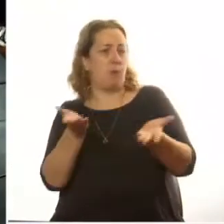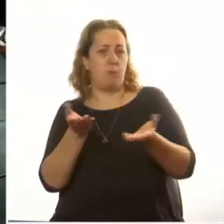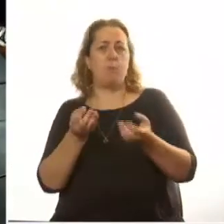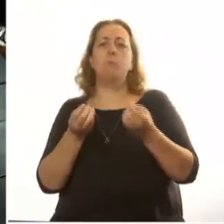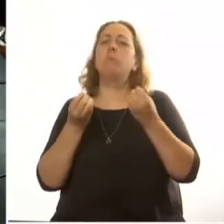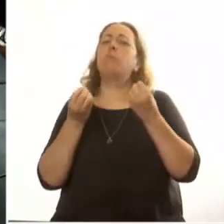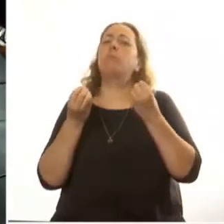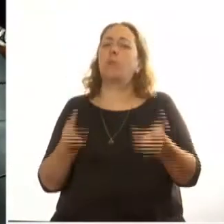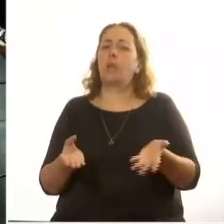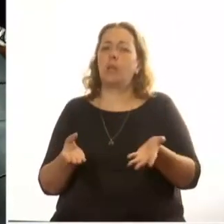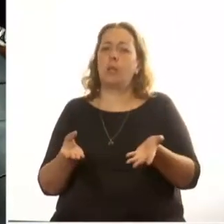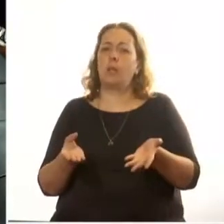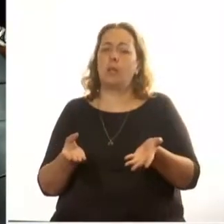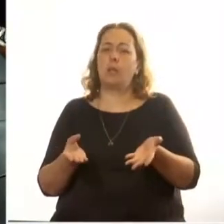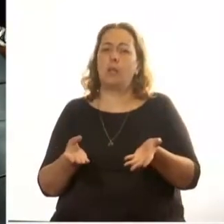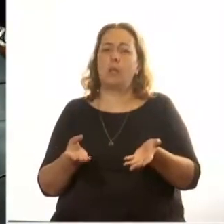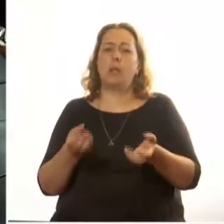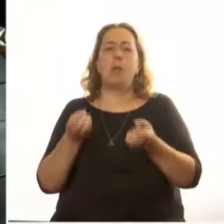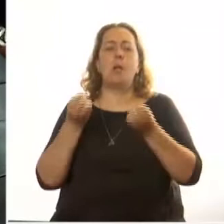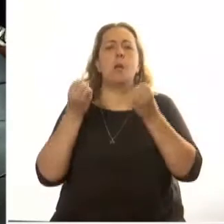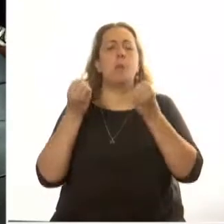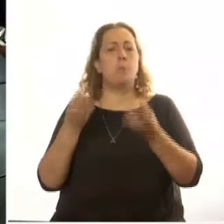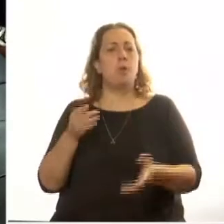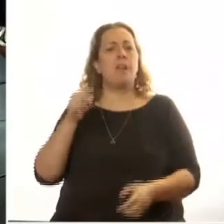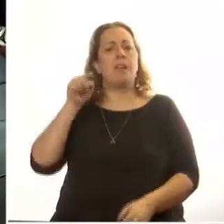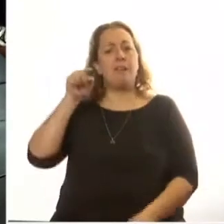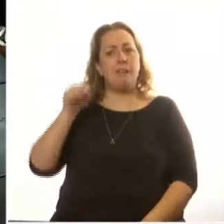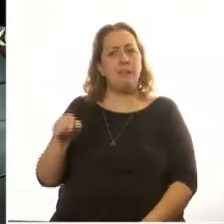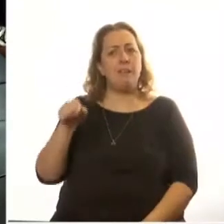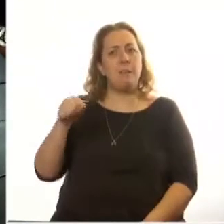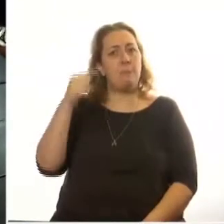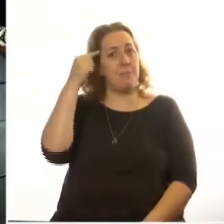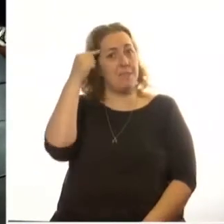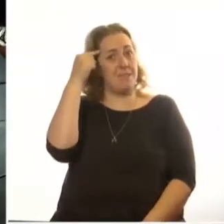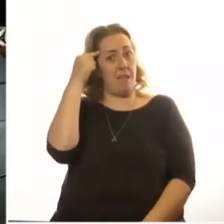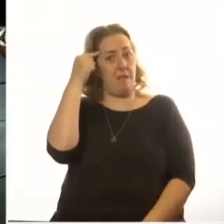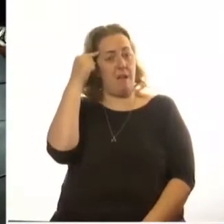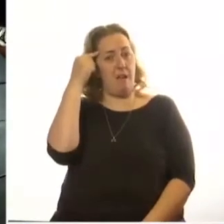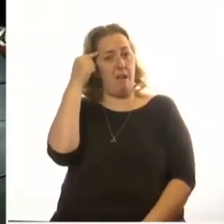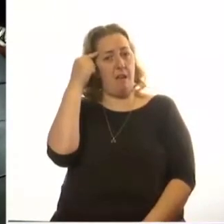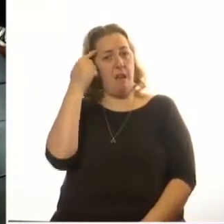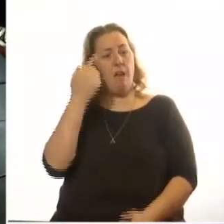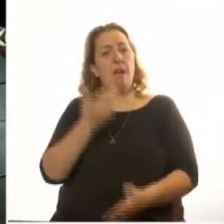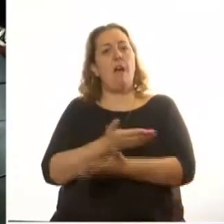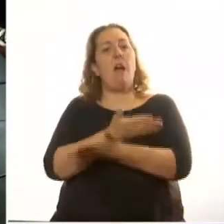Eisenhower pensaba, sostenía, que quizás algún día